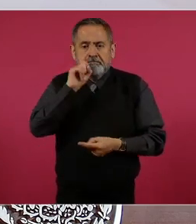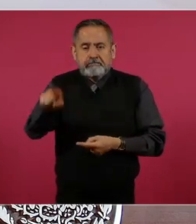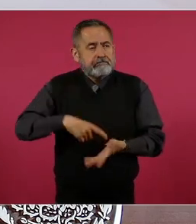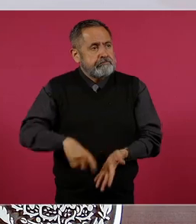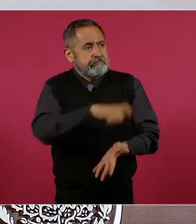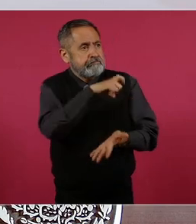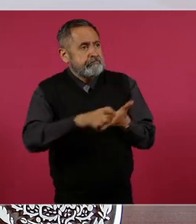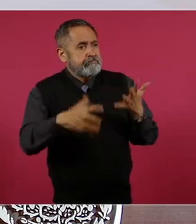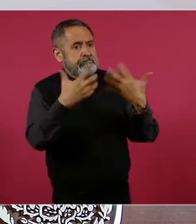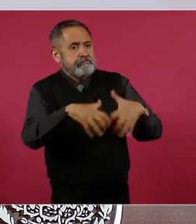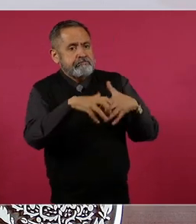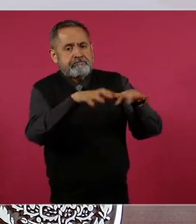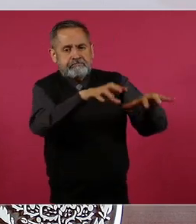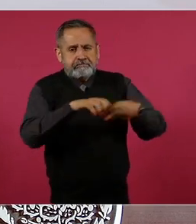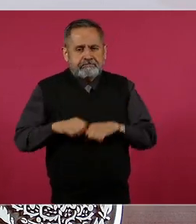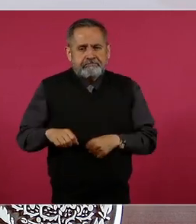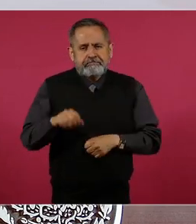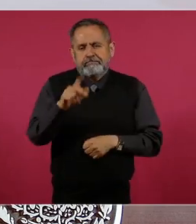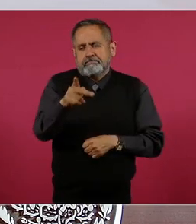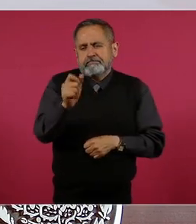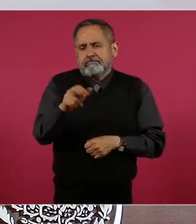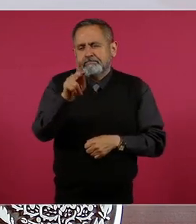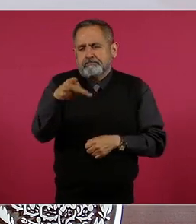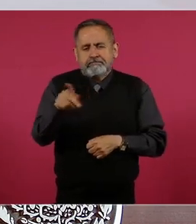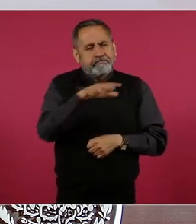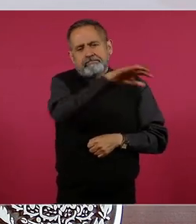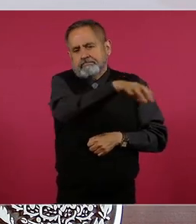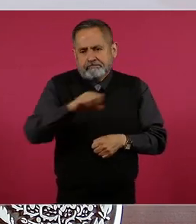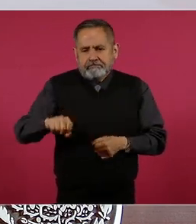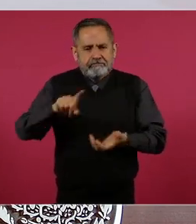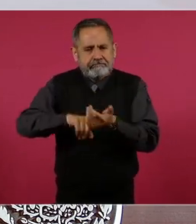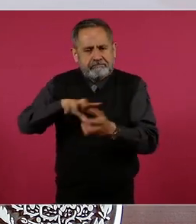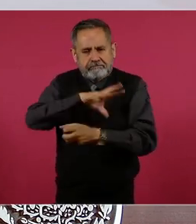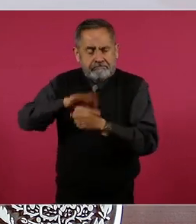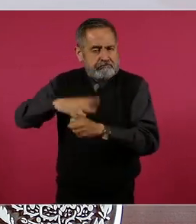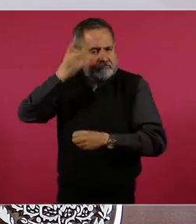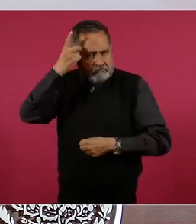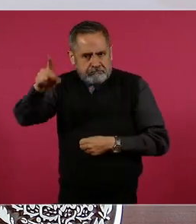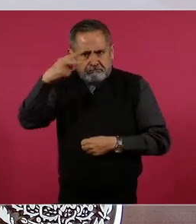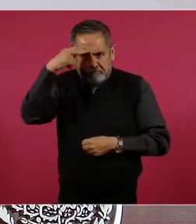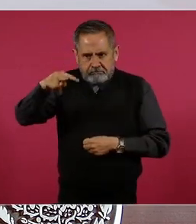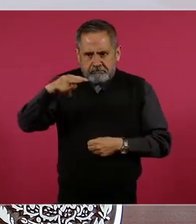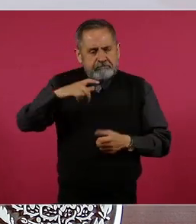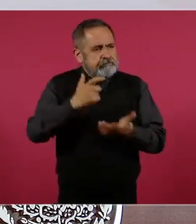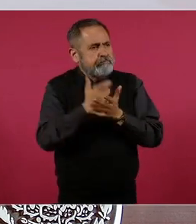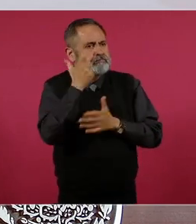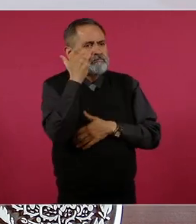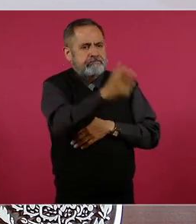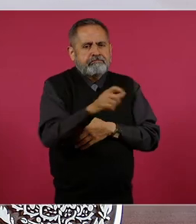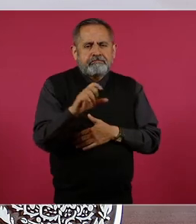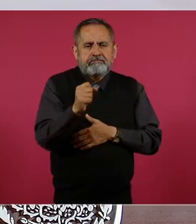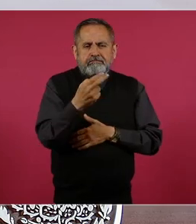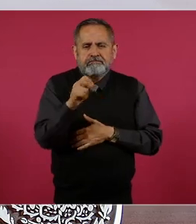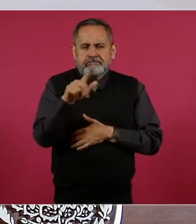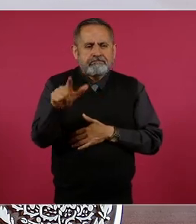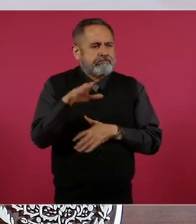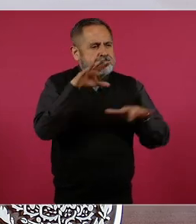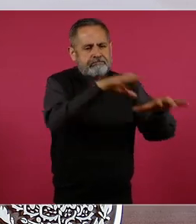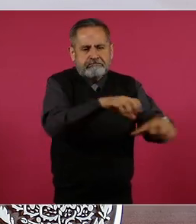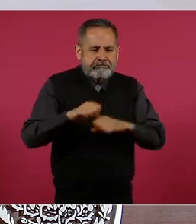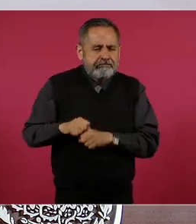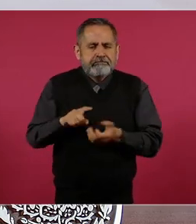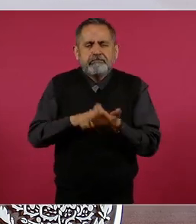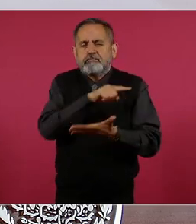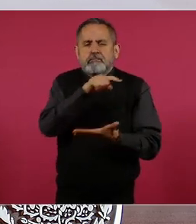refinería de Deer Park, esta refinería ya le pertenece a México, se lo compró a la empresa Shell, ubicada en Houston,